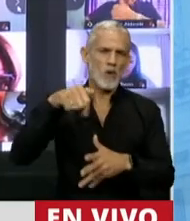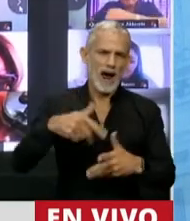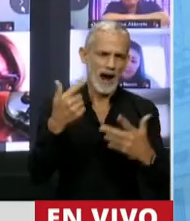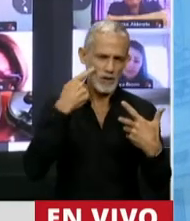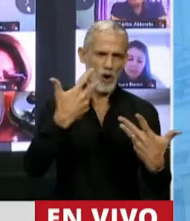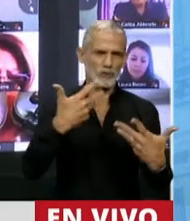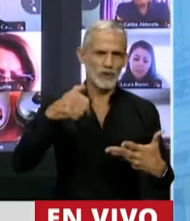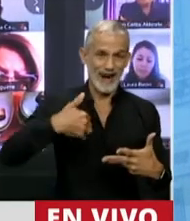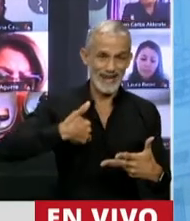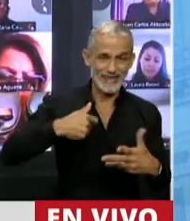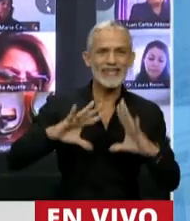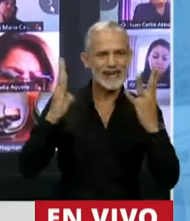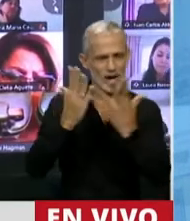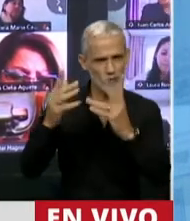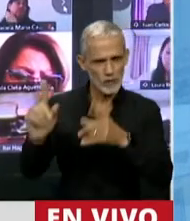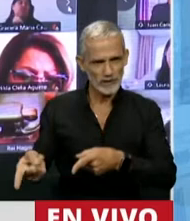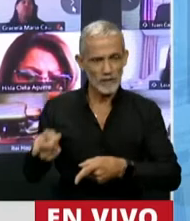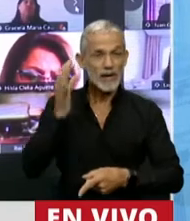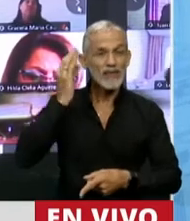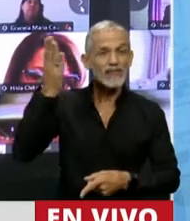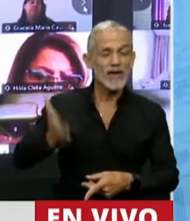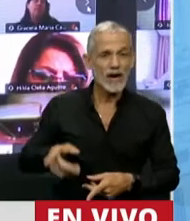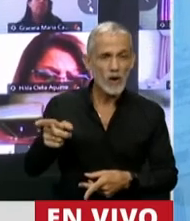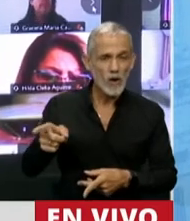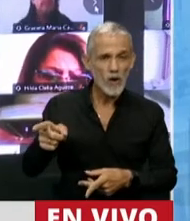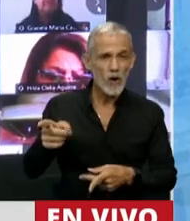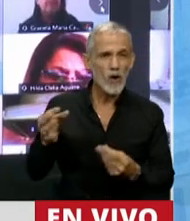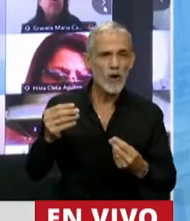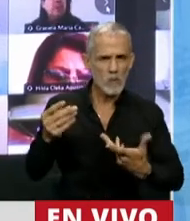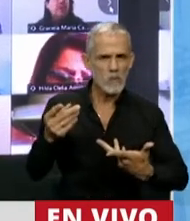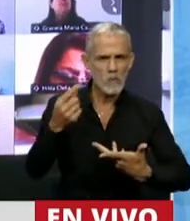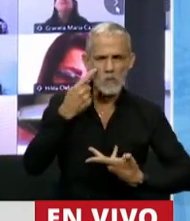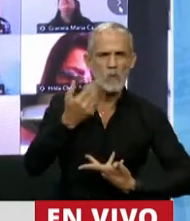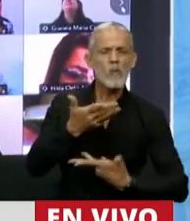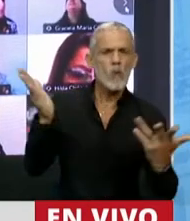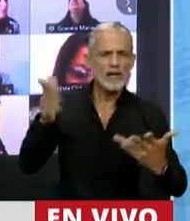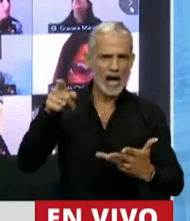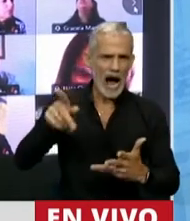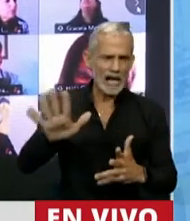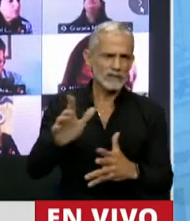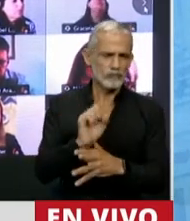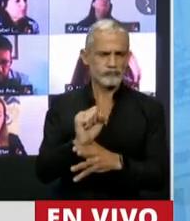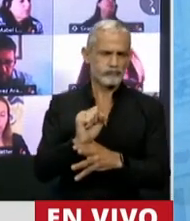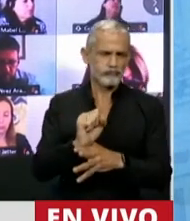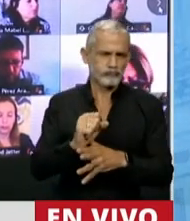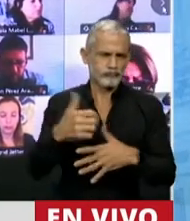la Argentina y en el mundo. Y que Diego expresara con tanta